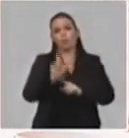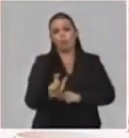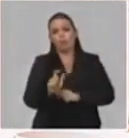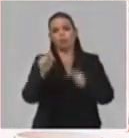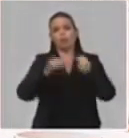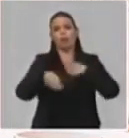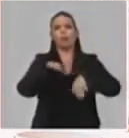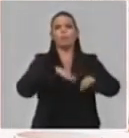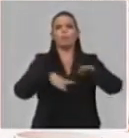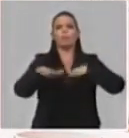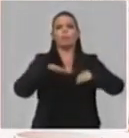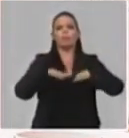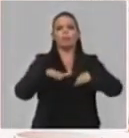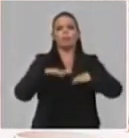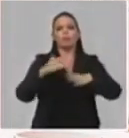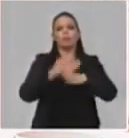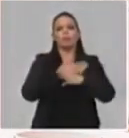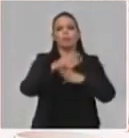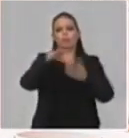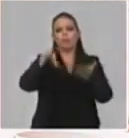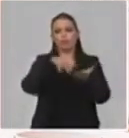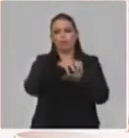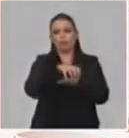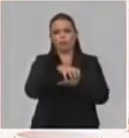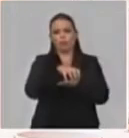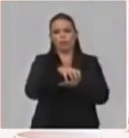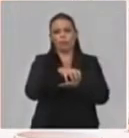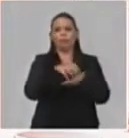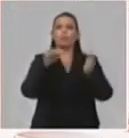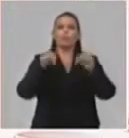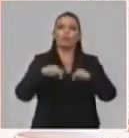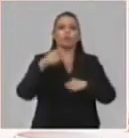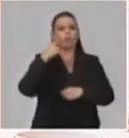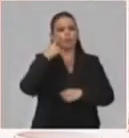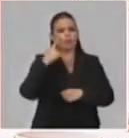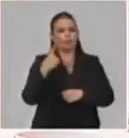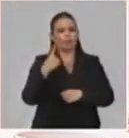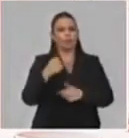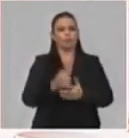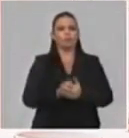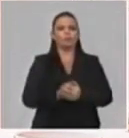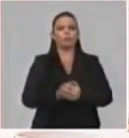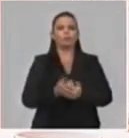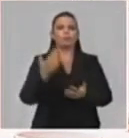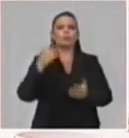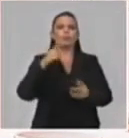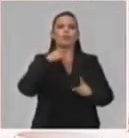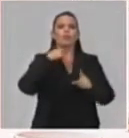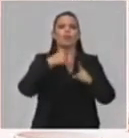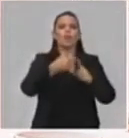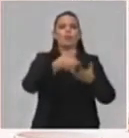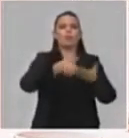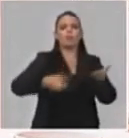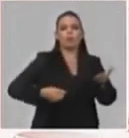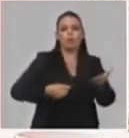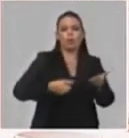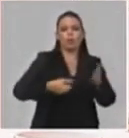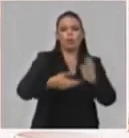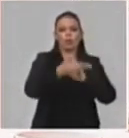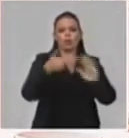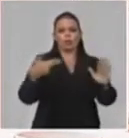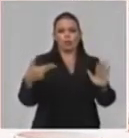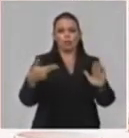preparan en este tipo de centro. Ahora, teniendo en cuenta las actividades evaluativas concebidas para cada asignatura que se